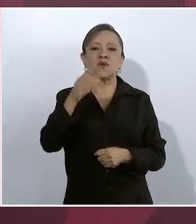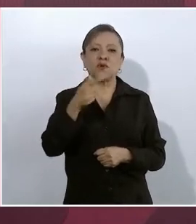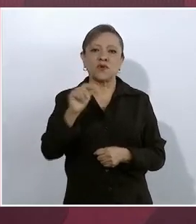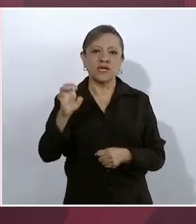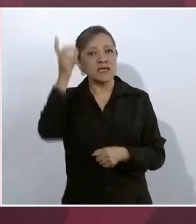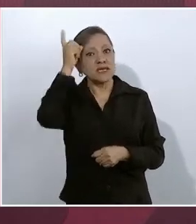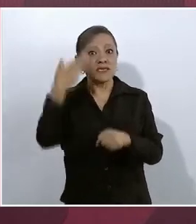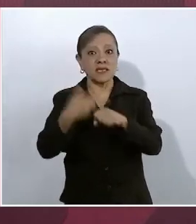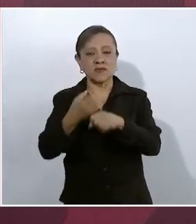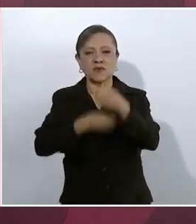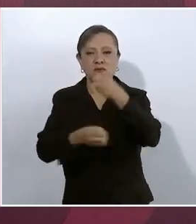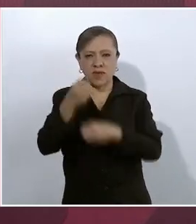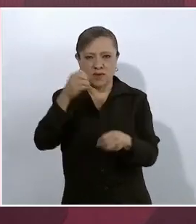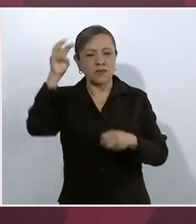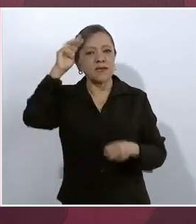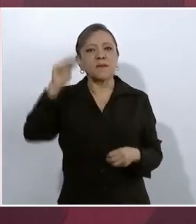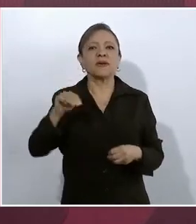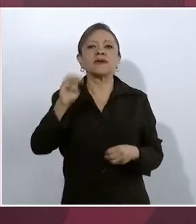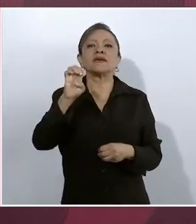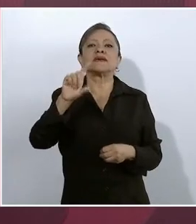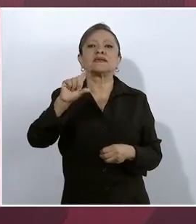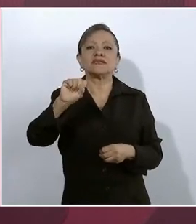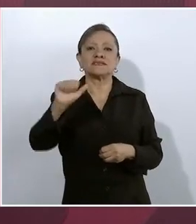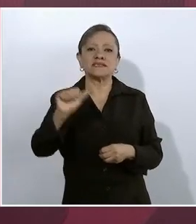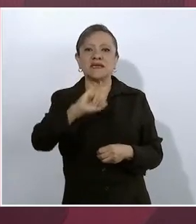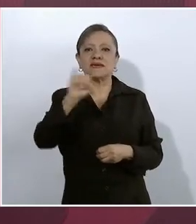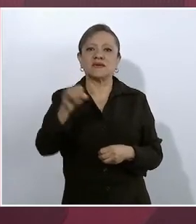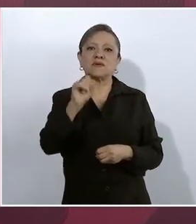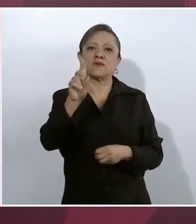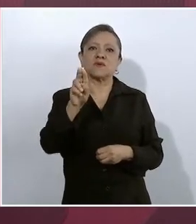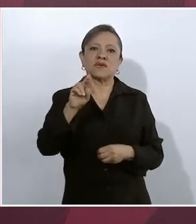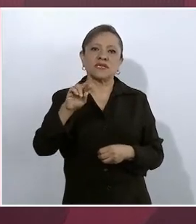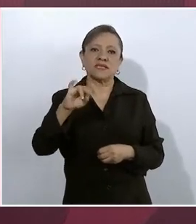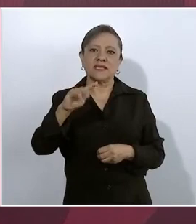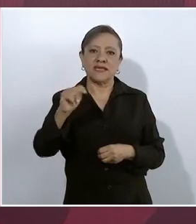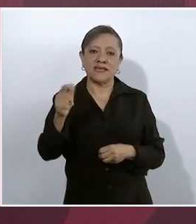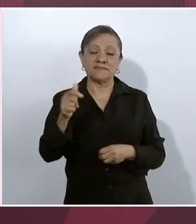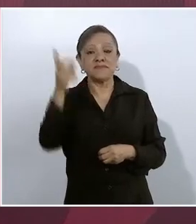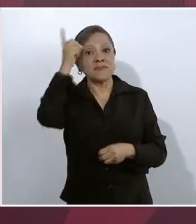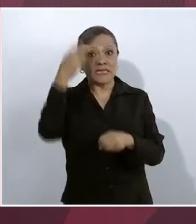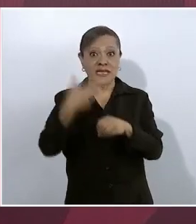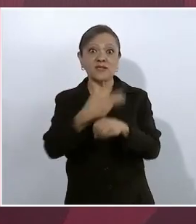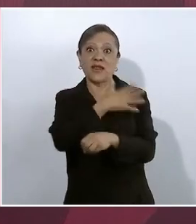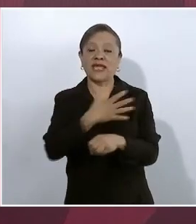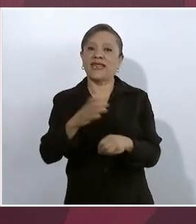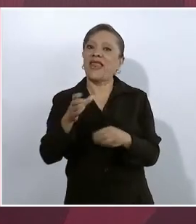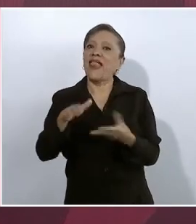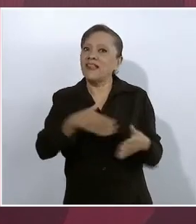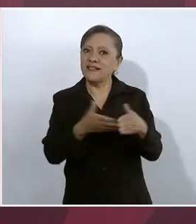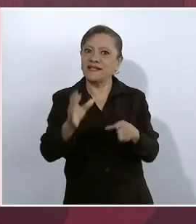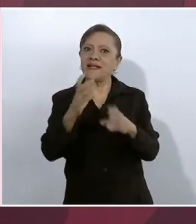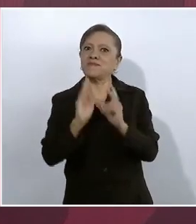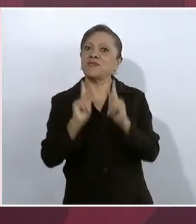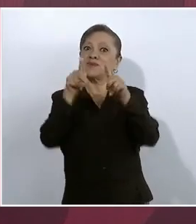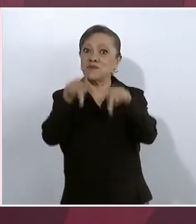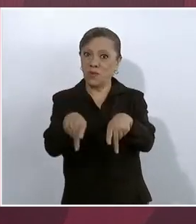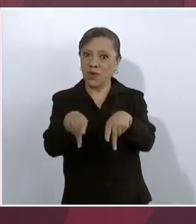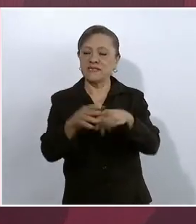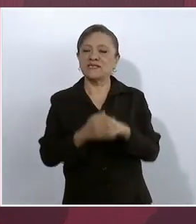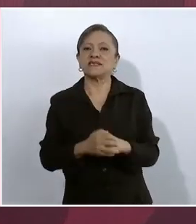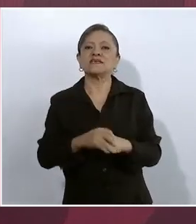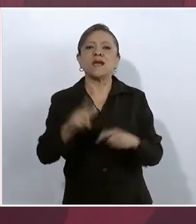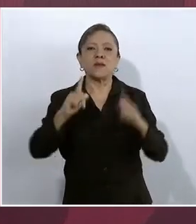director de Banobras, a la maestra Elsa Julita Veites, directora general de Caminos y Puentes, al doctor Luis Hernández Palacio Mirón,